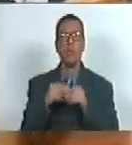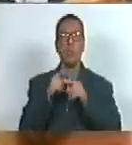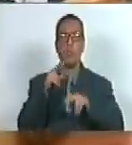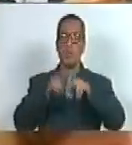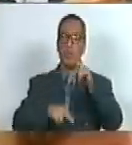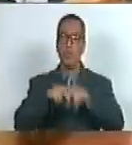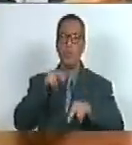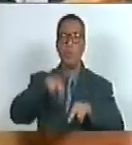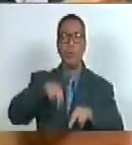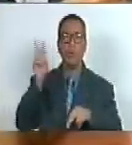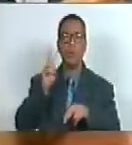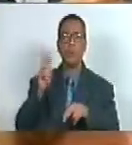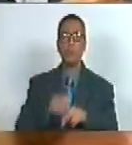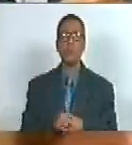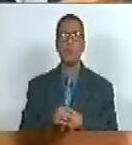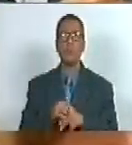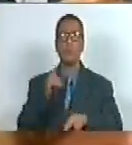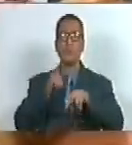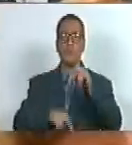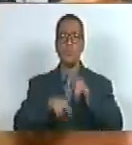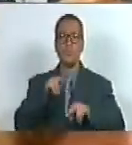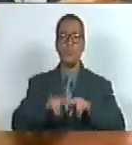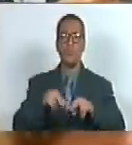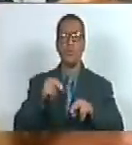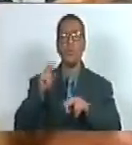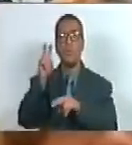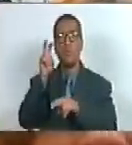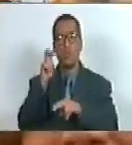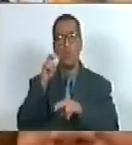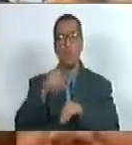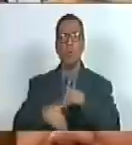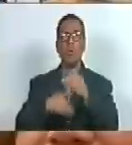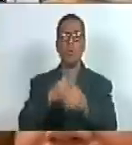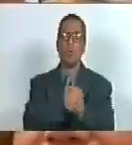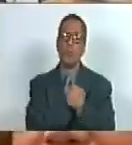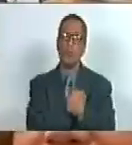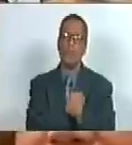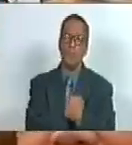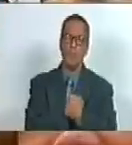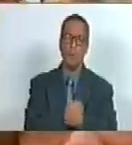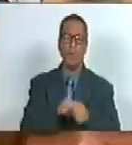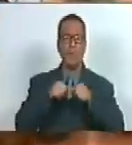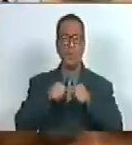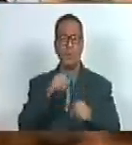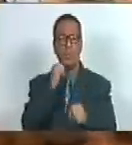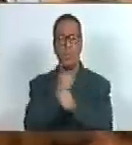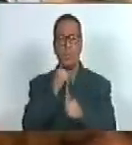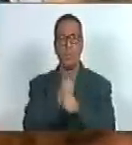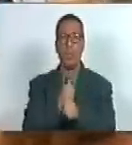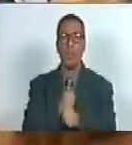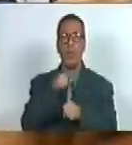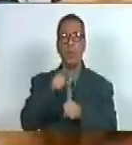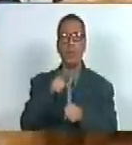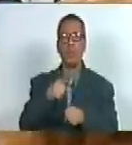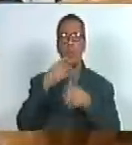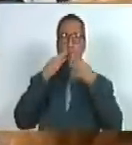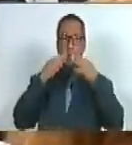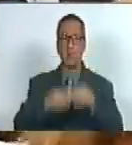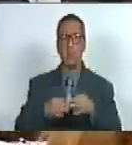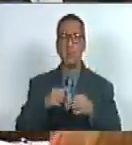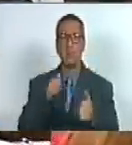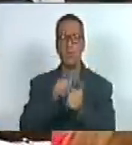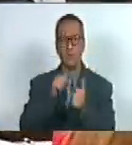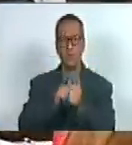construyendo en Venezuela estamos construyendo lo nuevo a través del amor de la constancia del trabajo que ha sido duro si